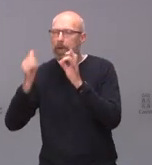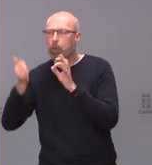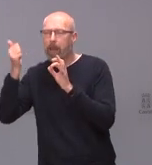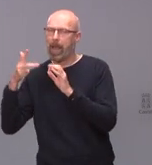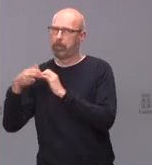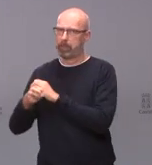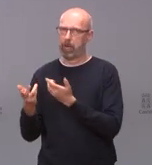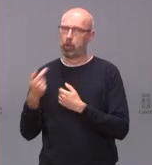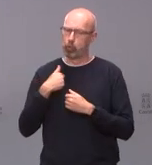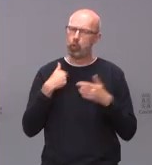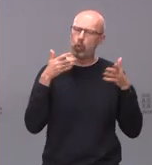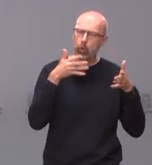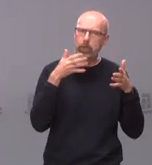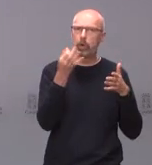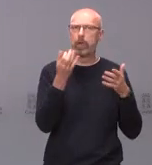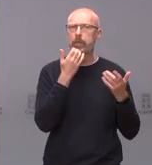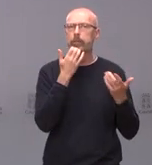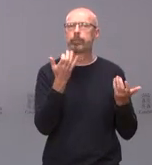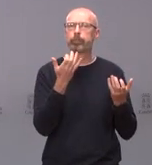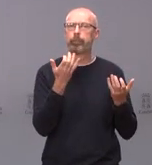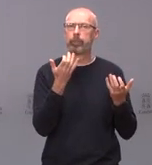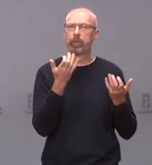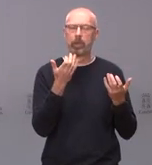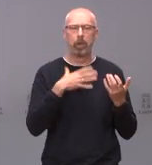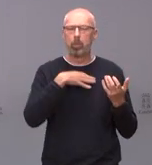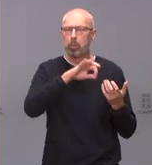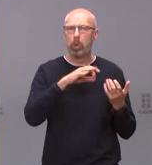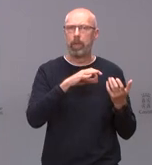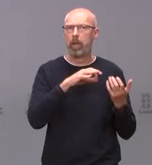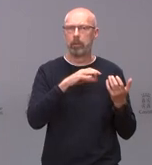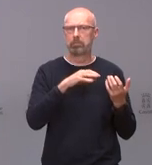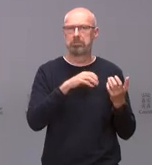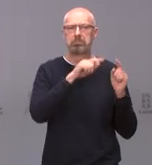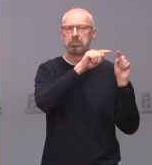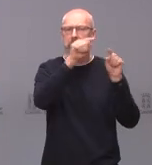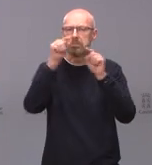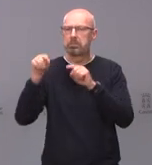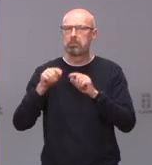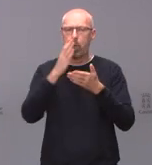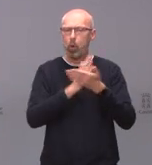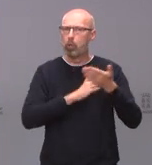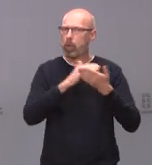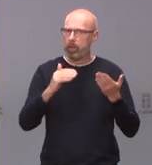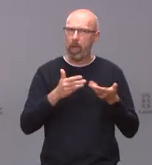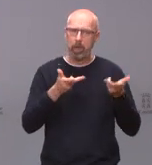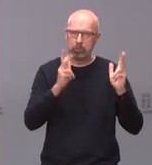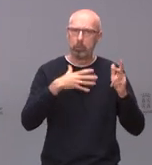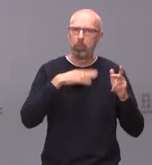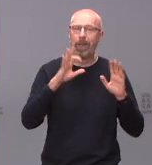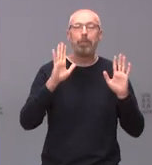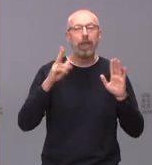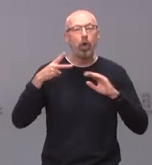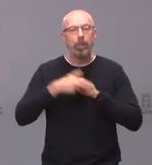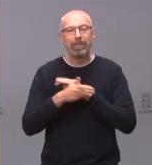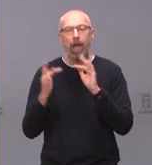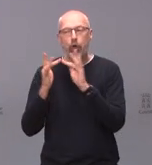permanezca en cualquiera de los innumerables parajes que tiene esta comunidad y que eviten lo posible el